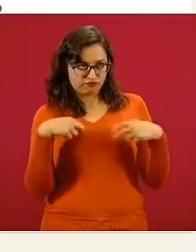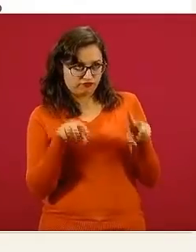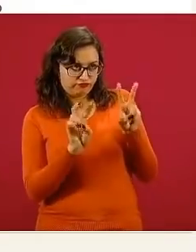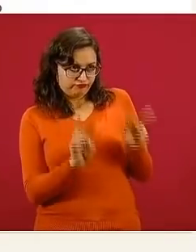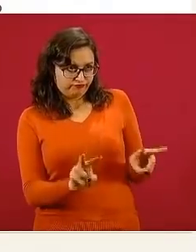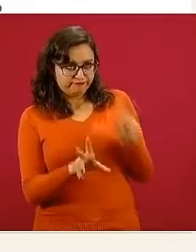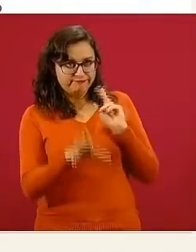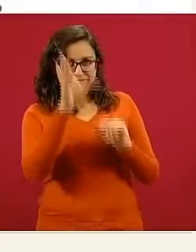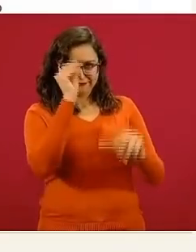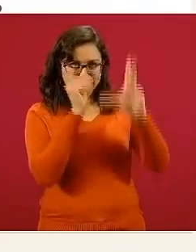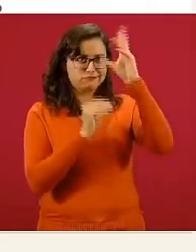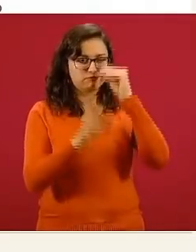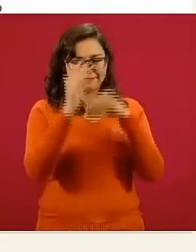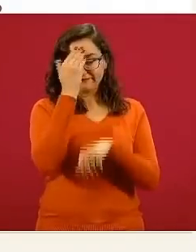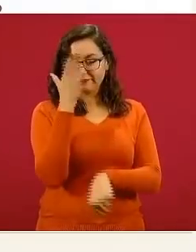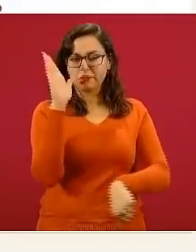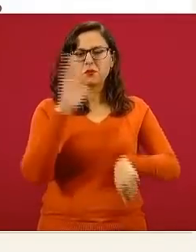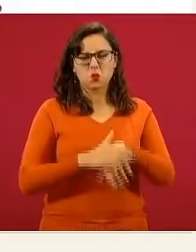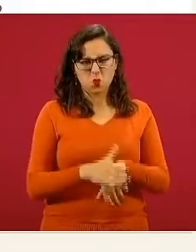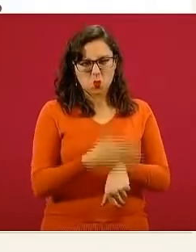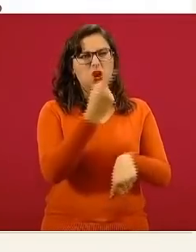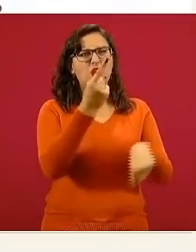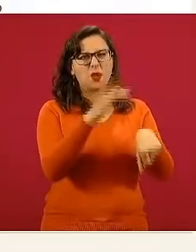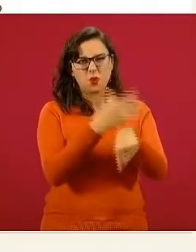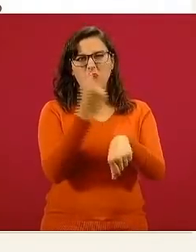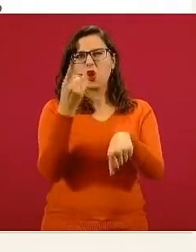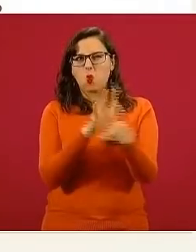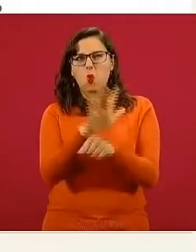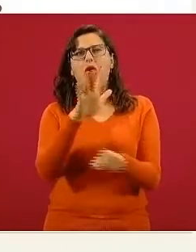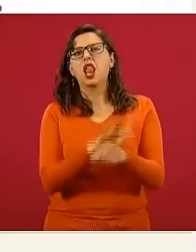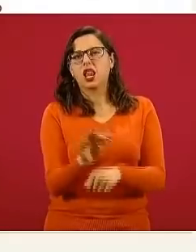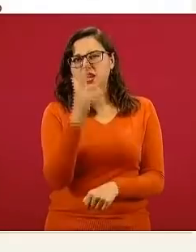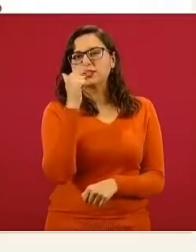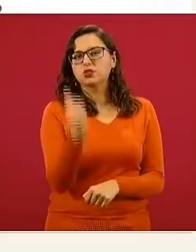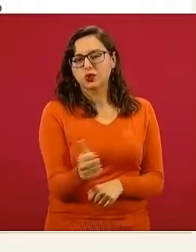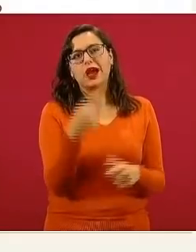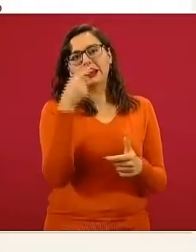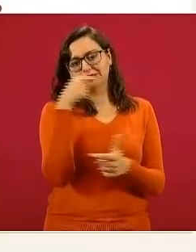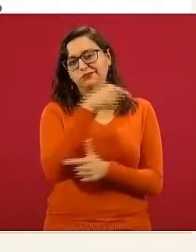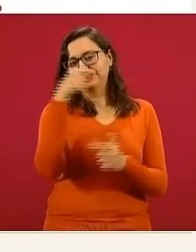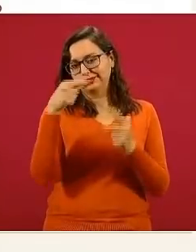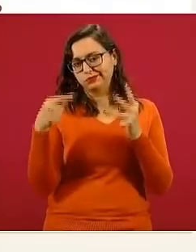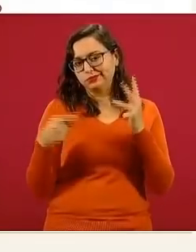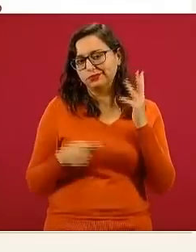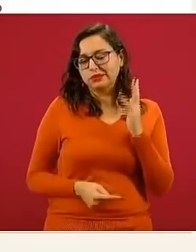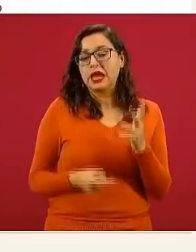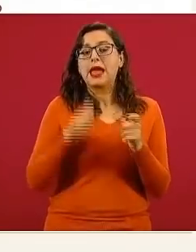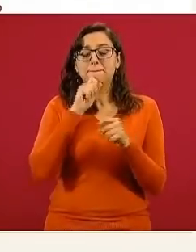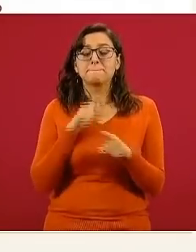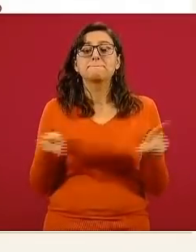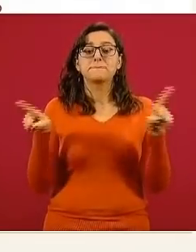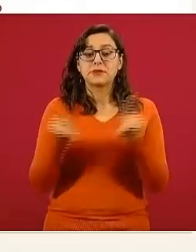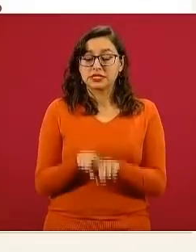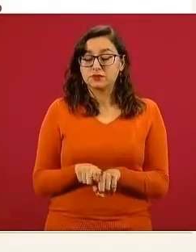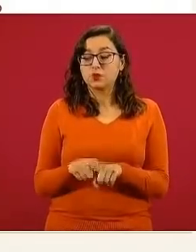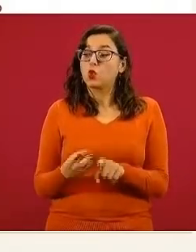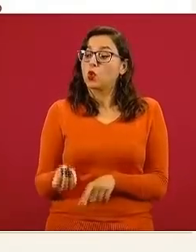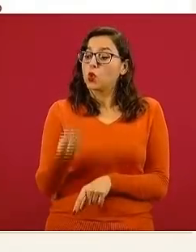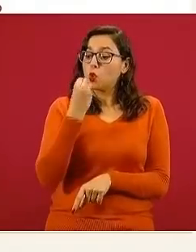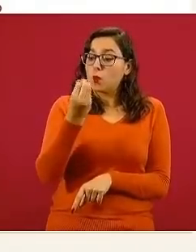a aprender las razones que están detrás de estos sellos. También conocer mucho de cuál es la dieta